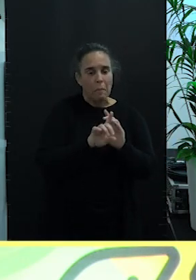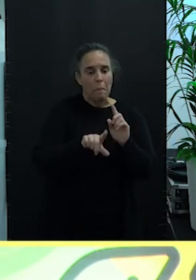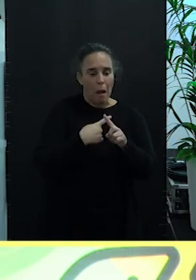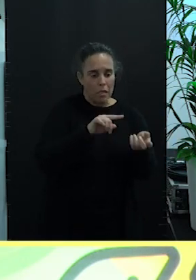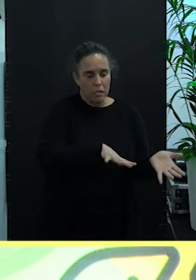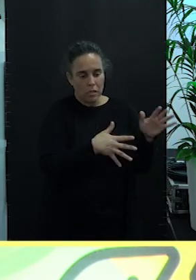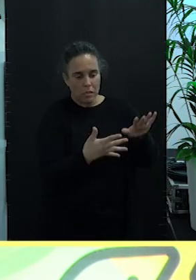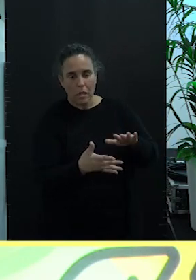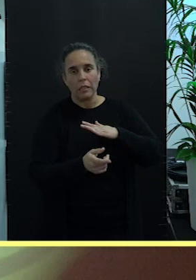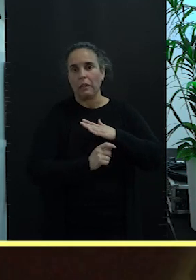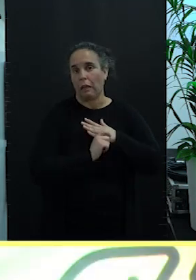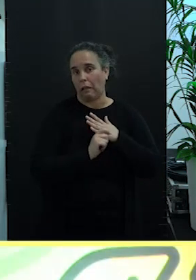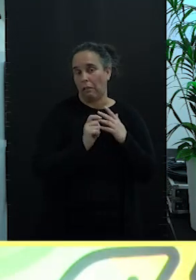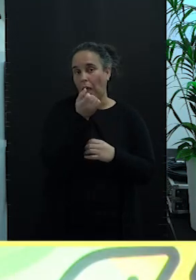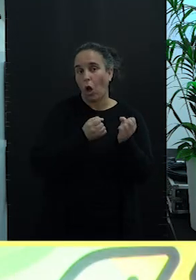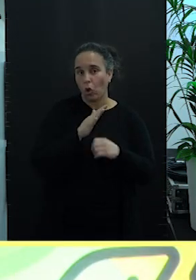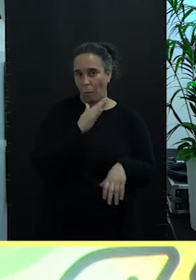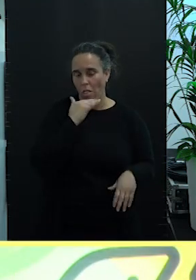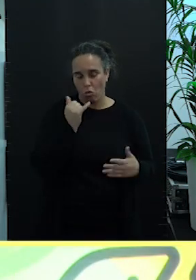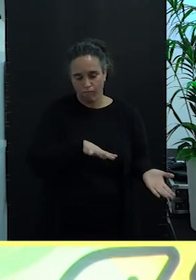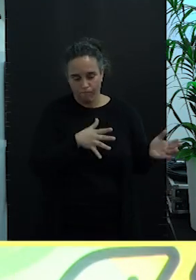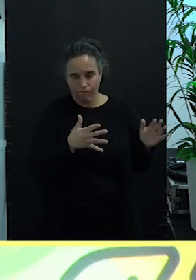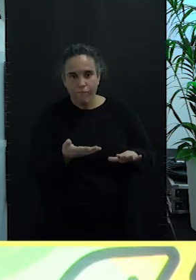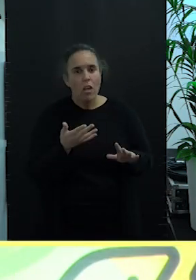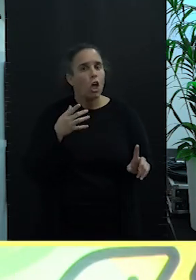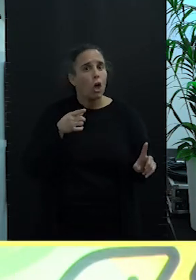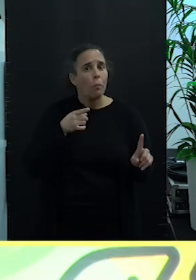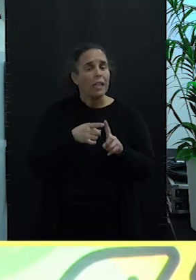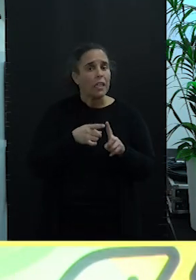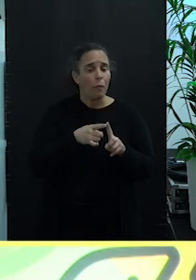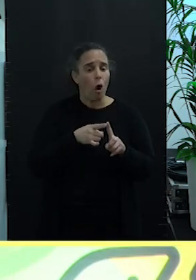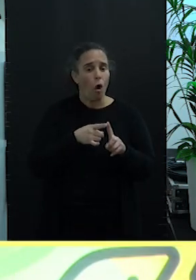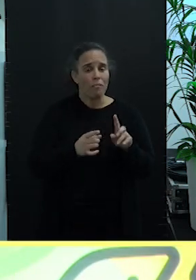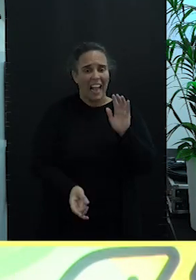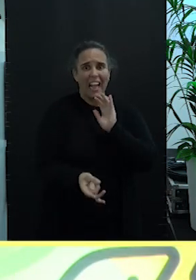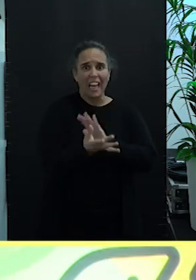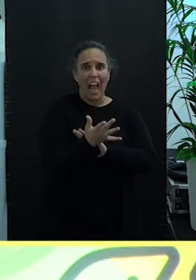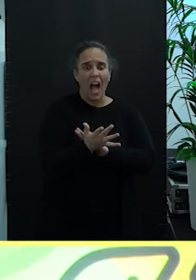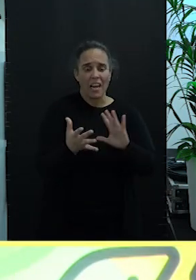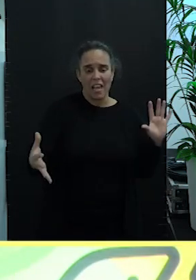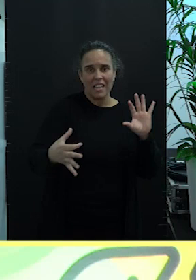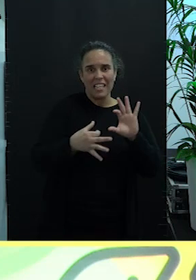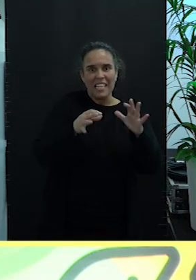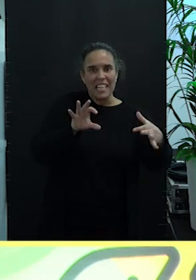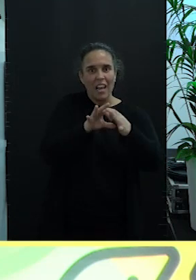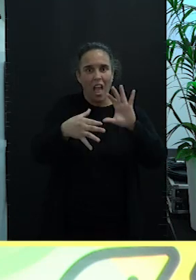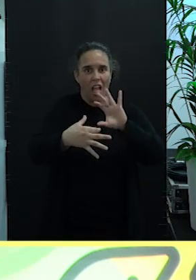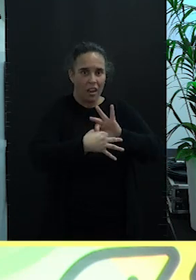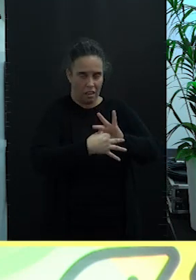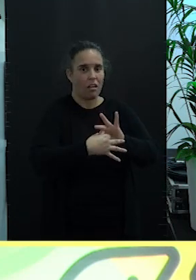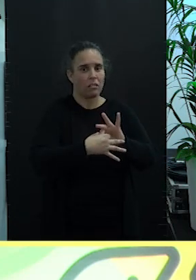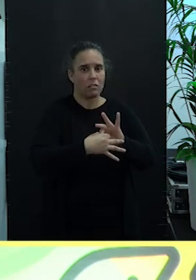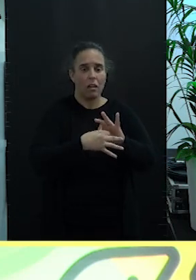estrategias de economía azul para movilizar sinergias para su inversión